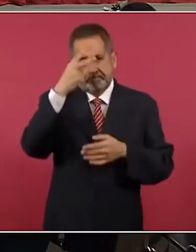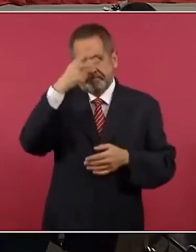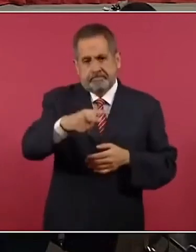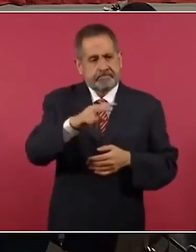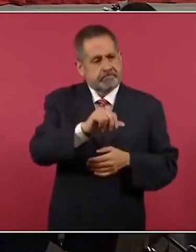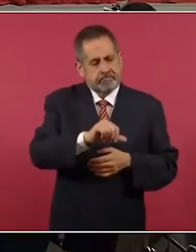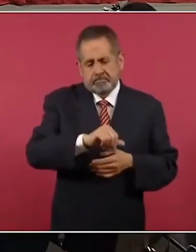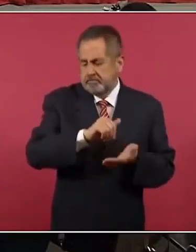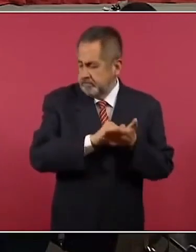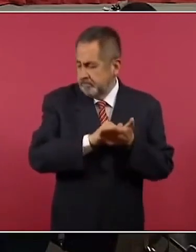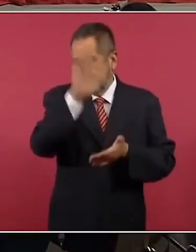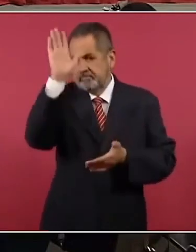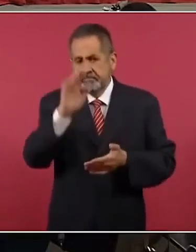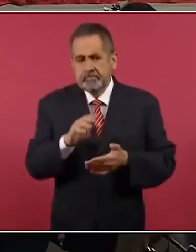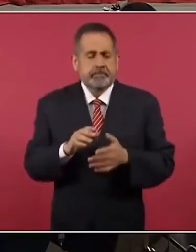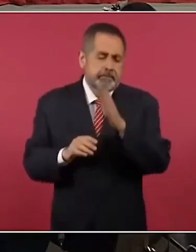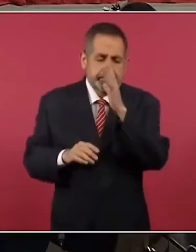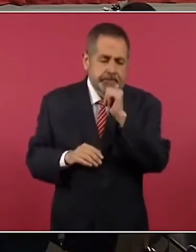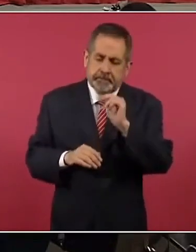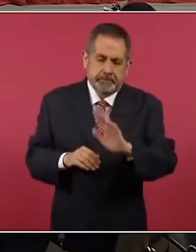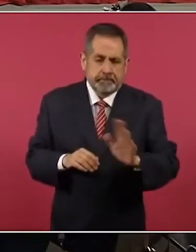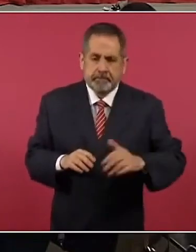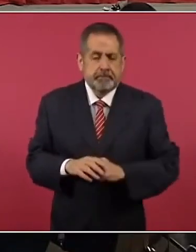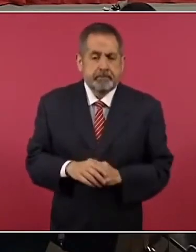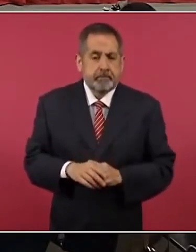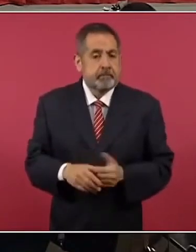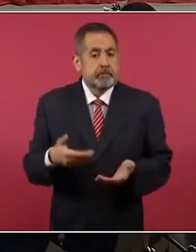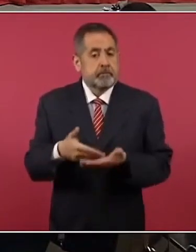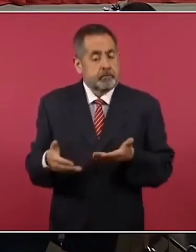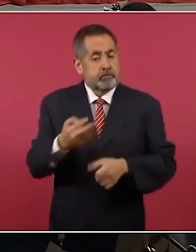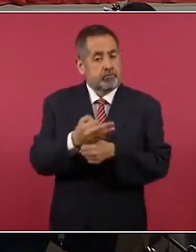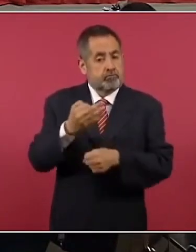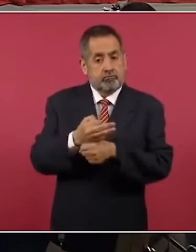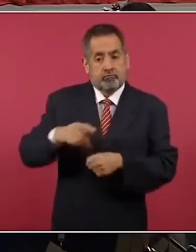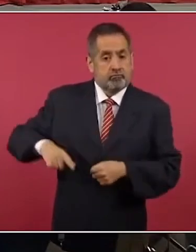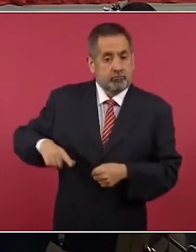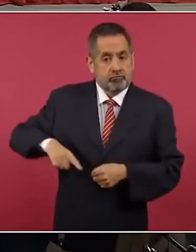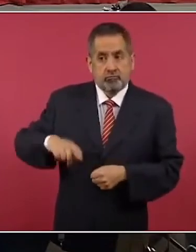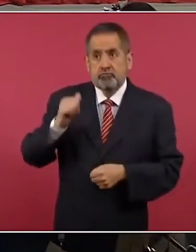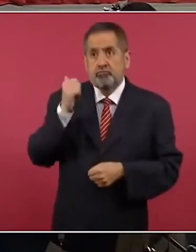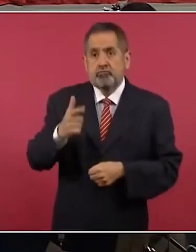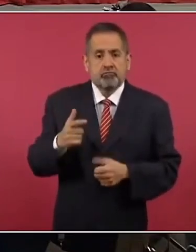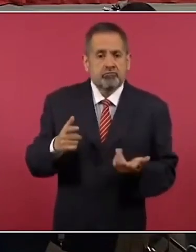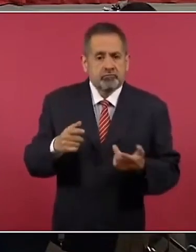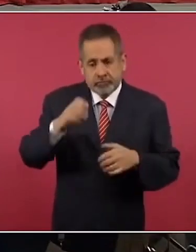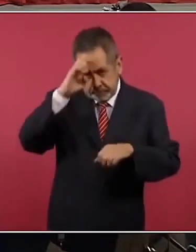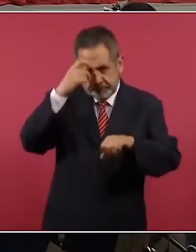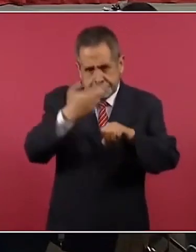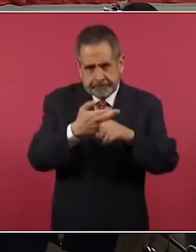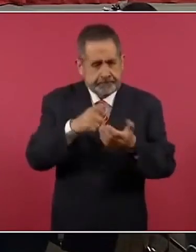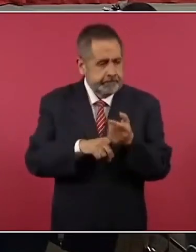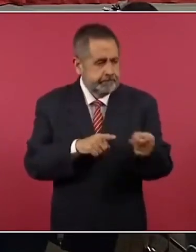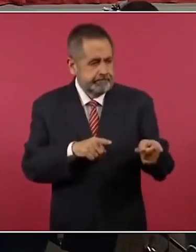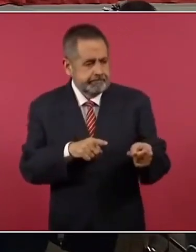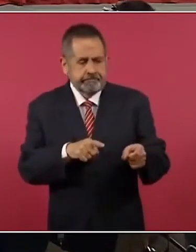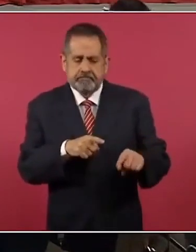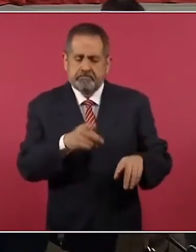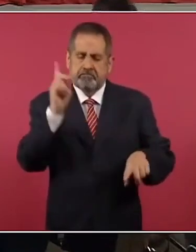sesiones en el actual gobierno no hay ningún extranjero que haya sido